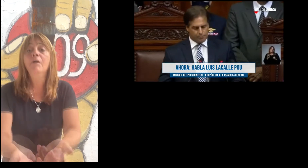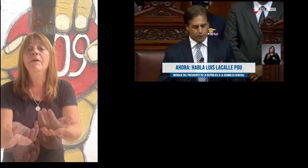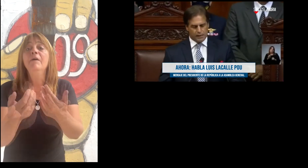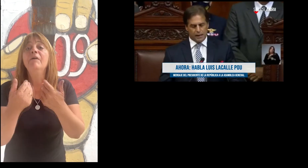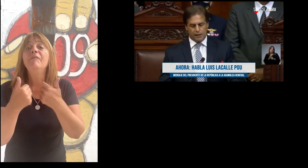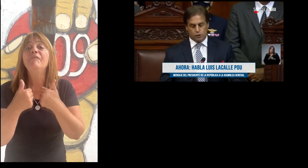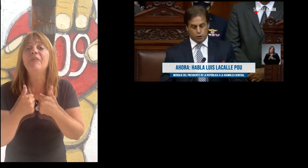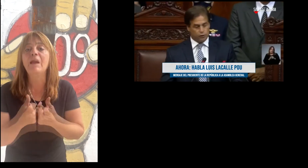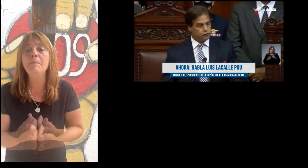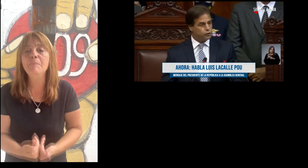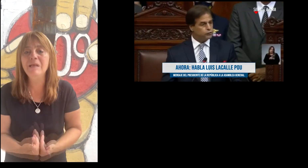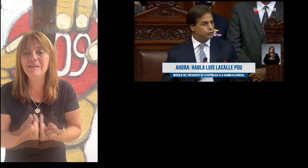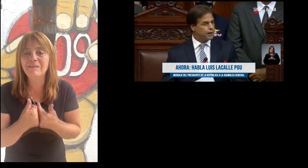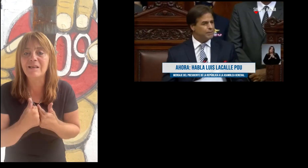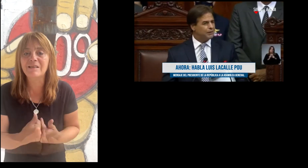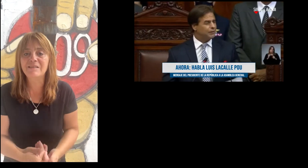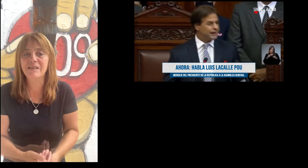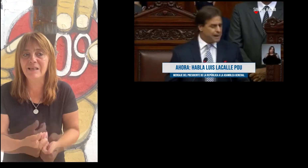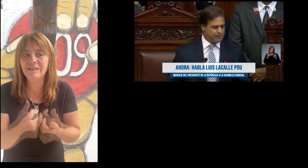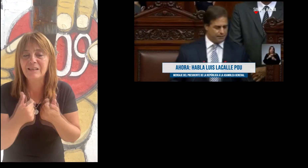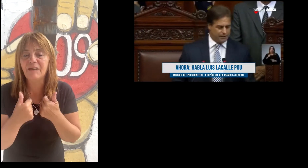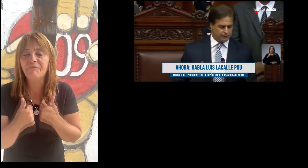un día donde no tengamos una noticia terrible.